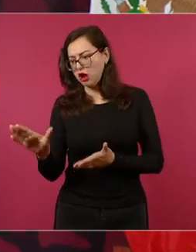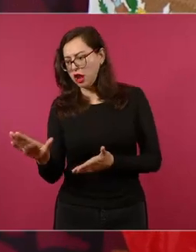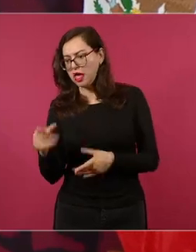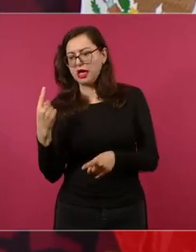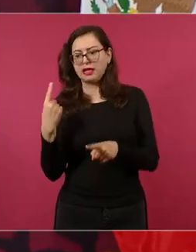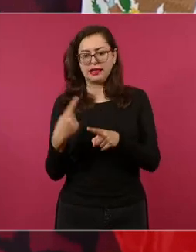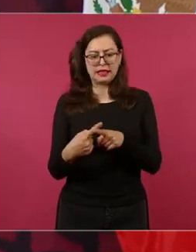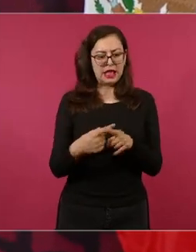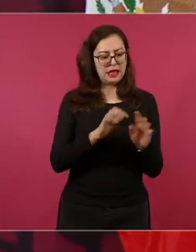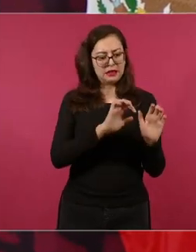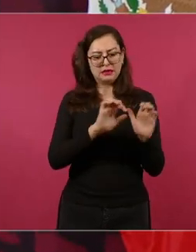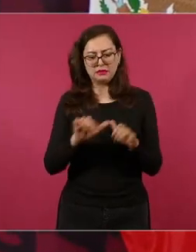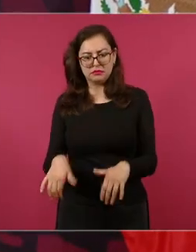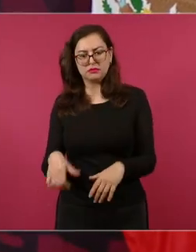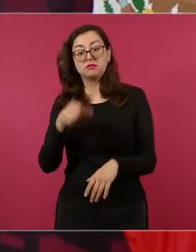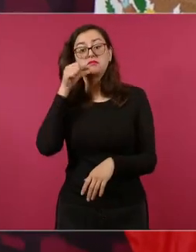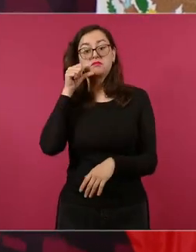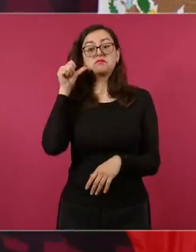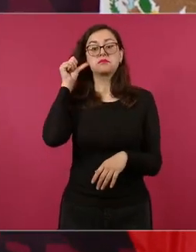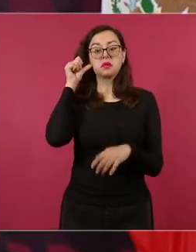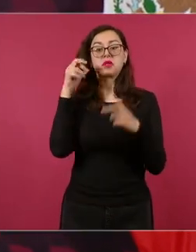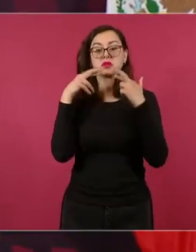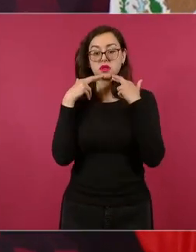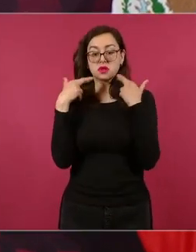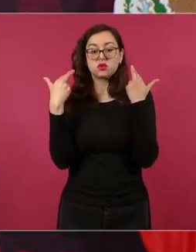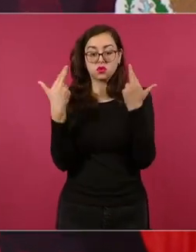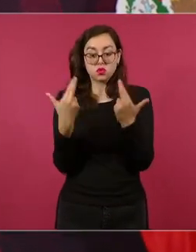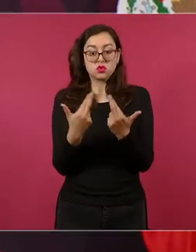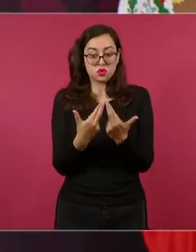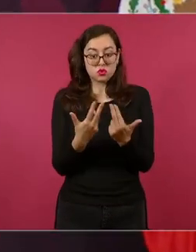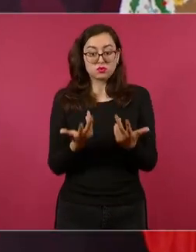por eso fue la reunión de ayer que ustedes estuvieron